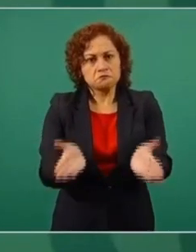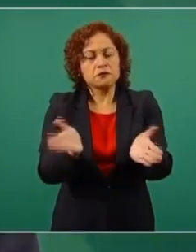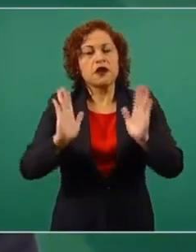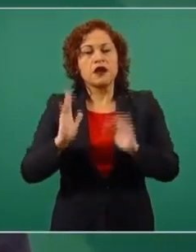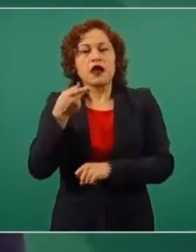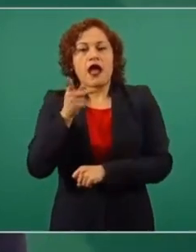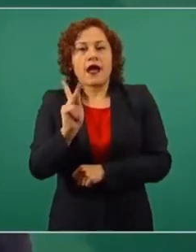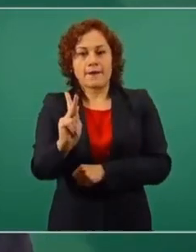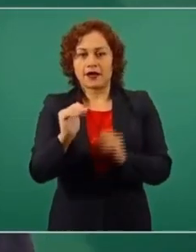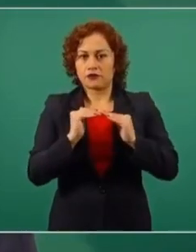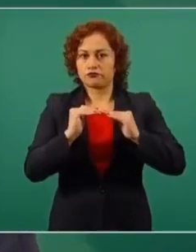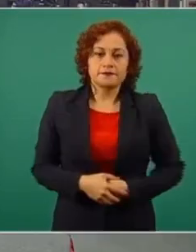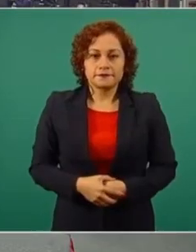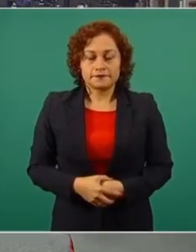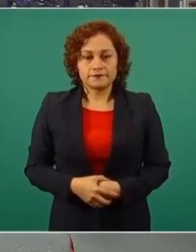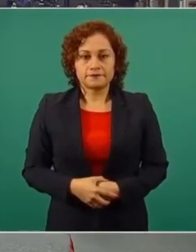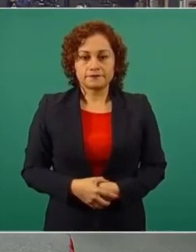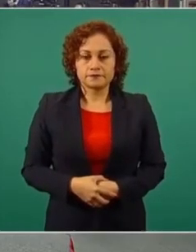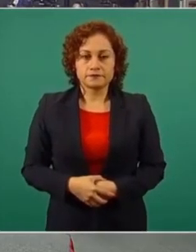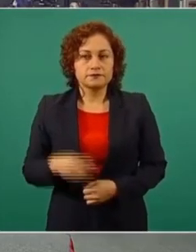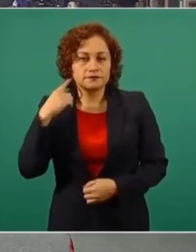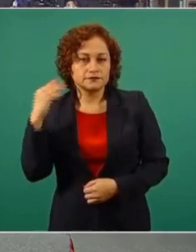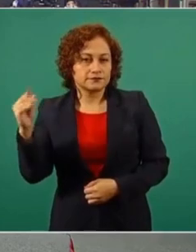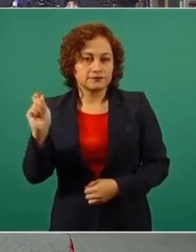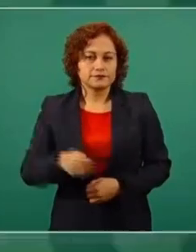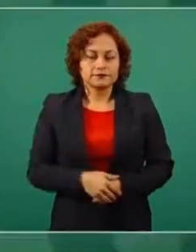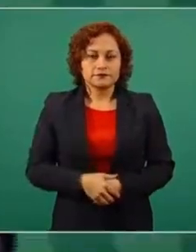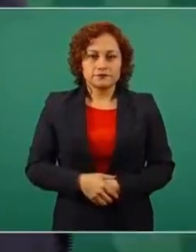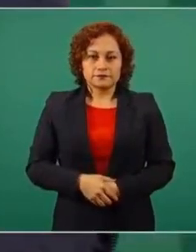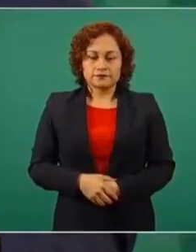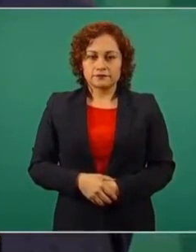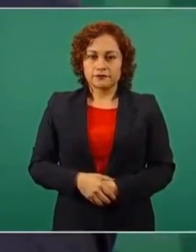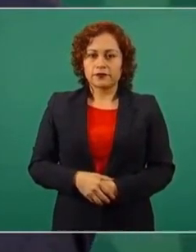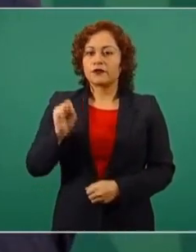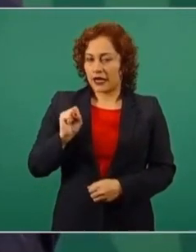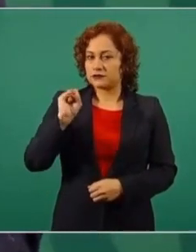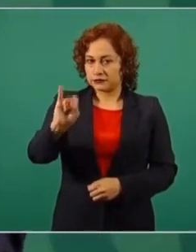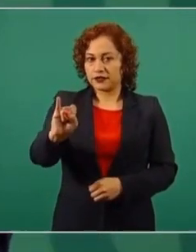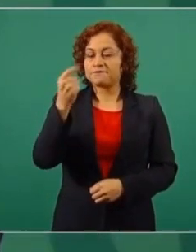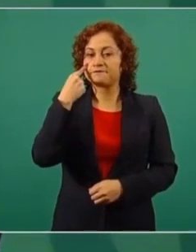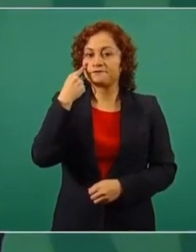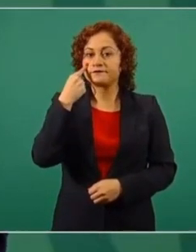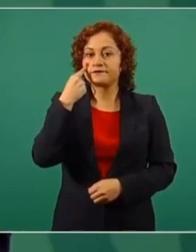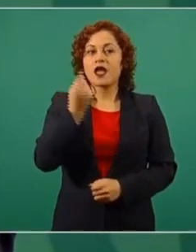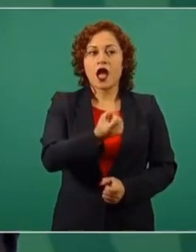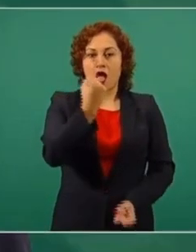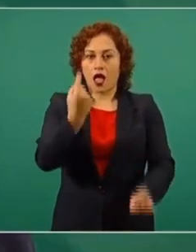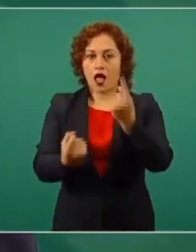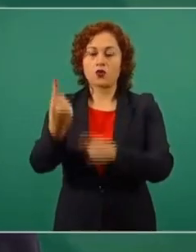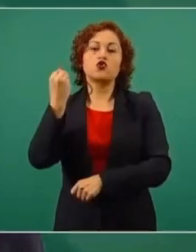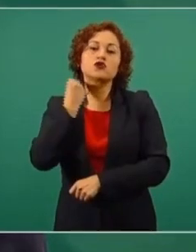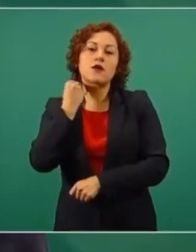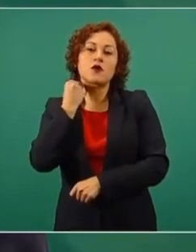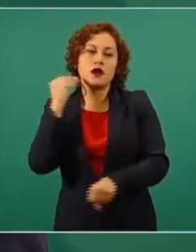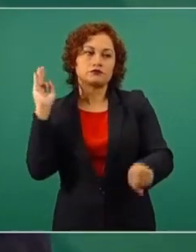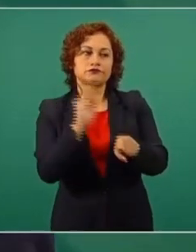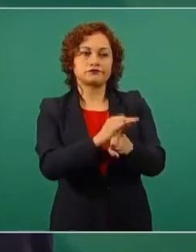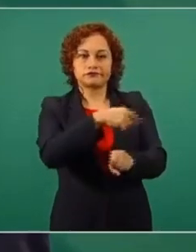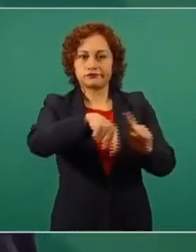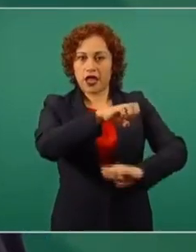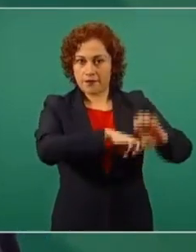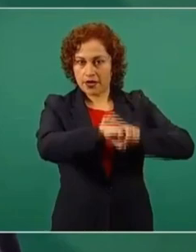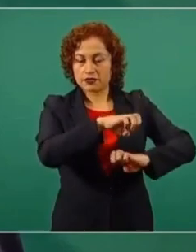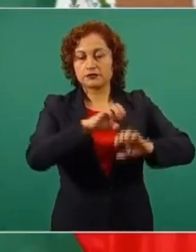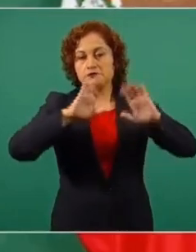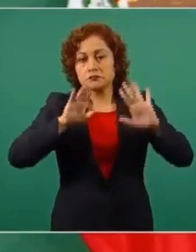negocios con ganancias razonables. Sí, y los abogados que defienden a estas empresas, pues pueden